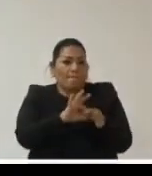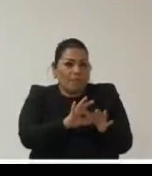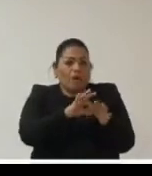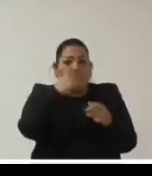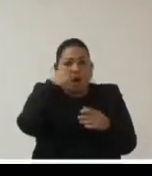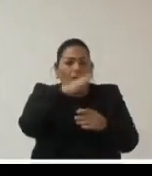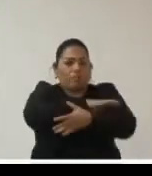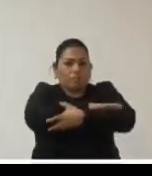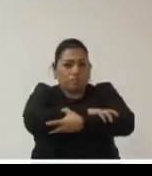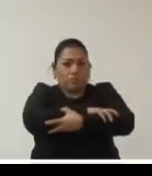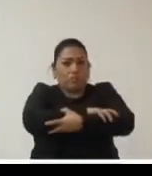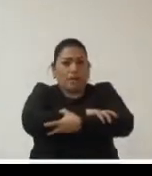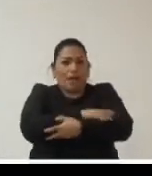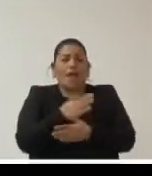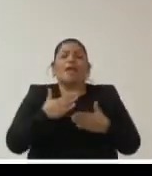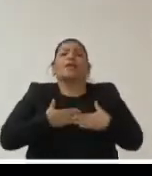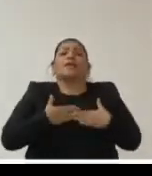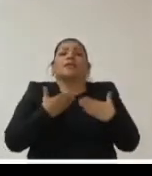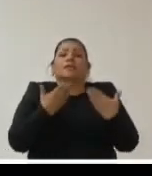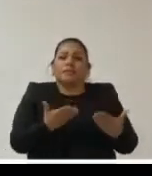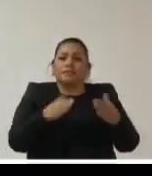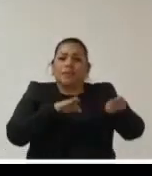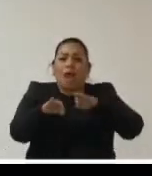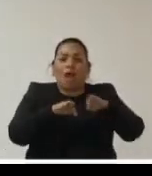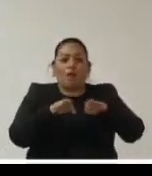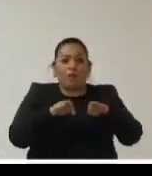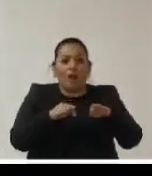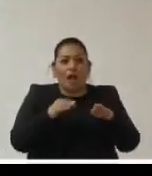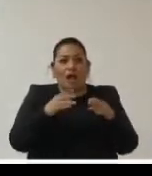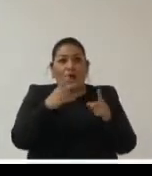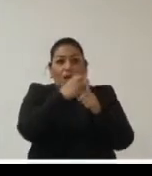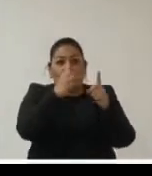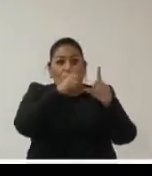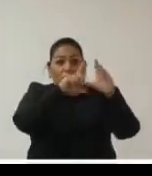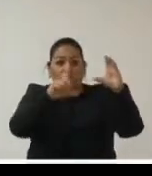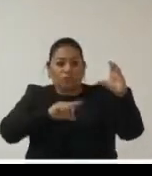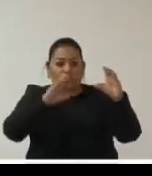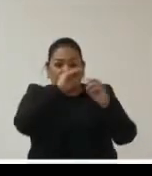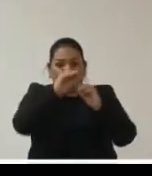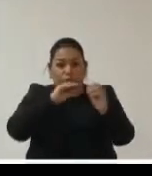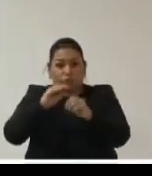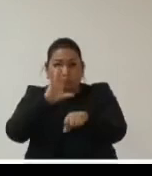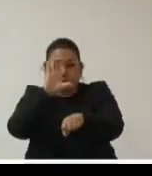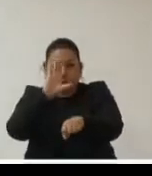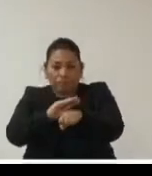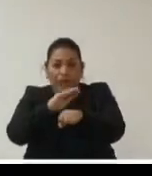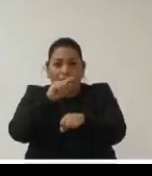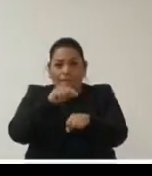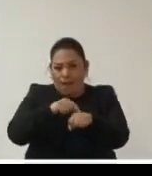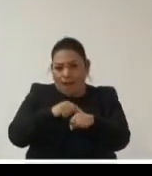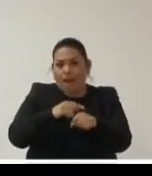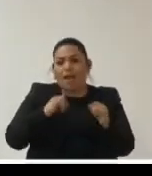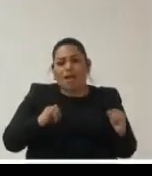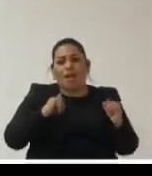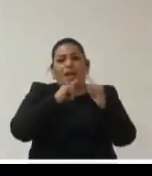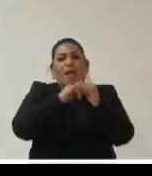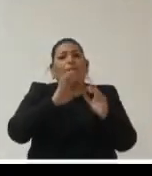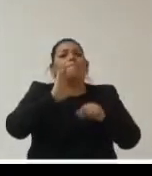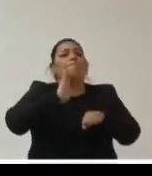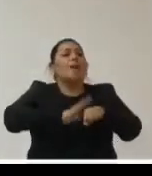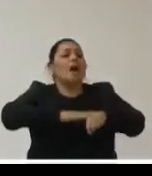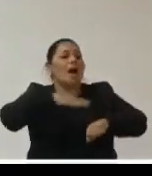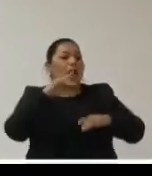como aliados confío en que los trabajos de los organismos garantes del país permitirán contar con instituciones más